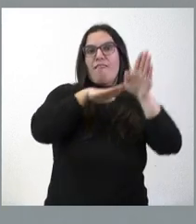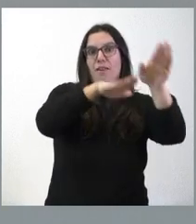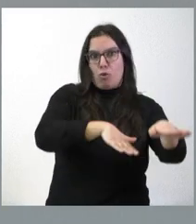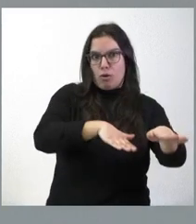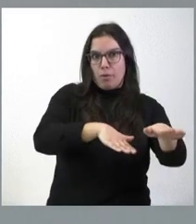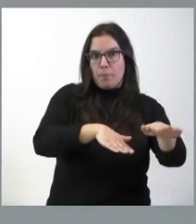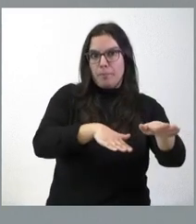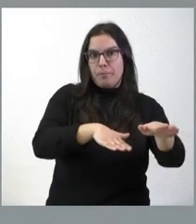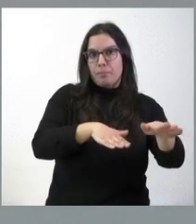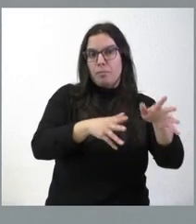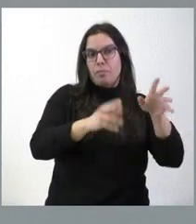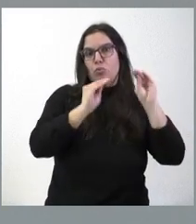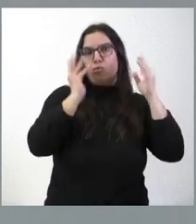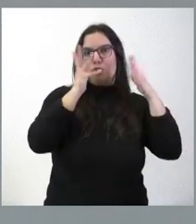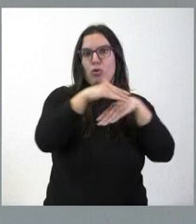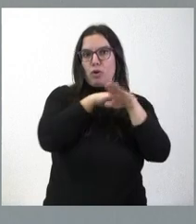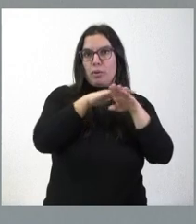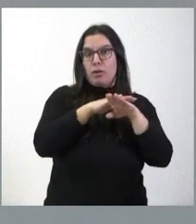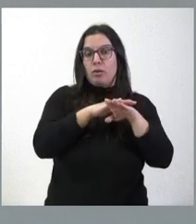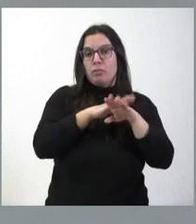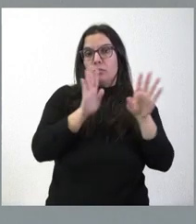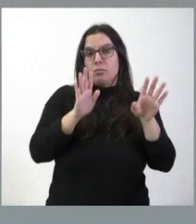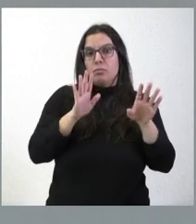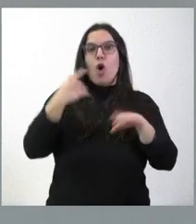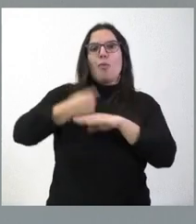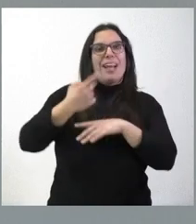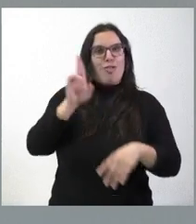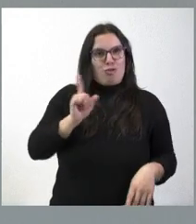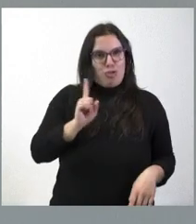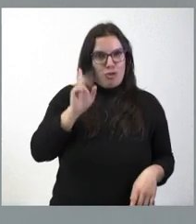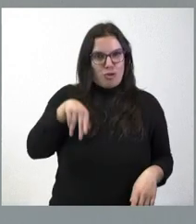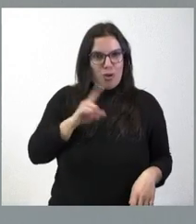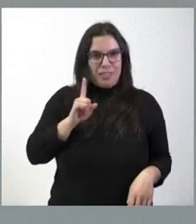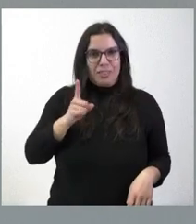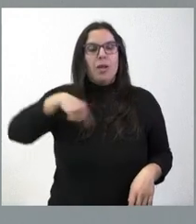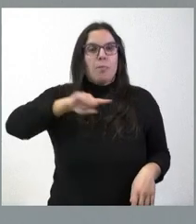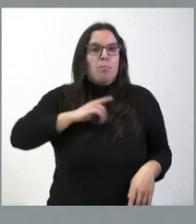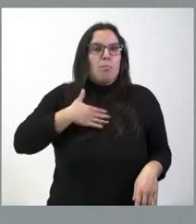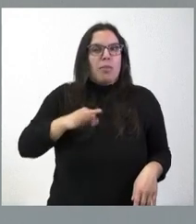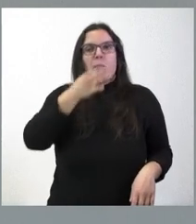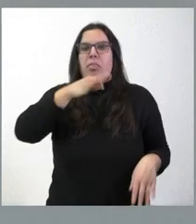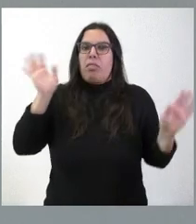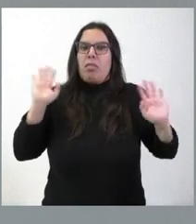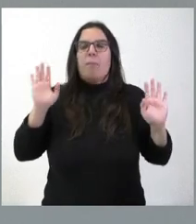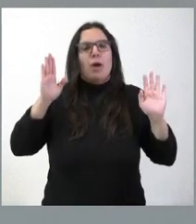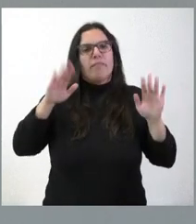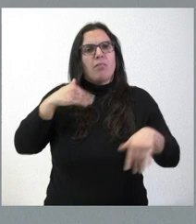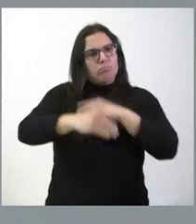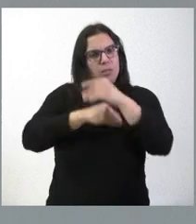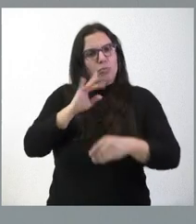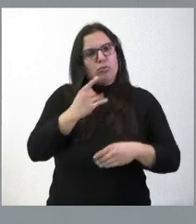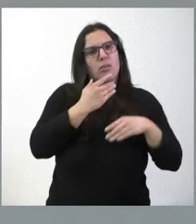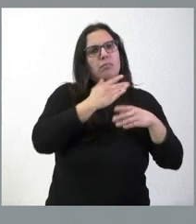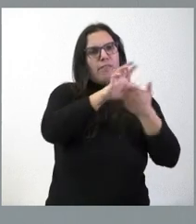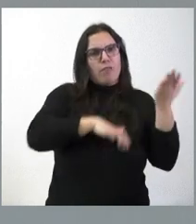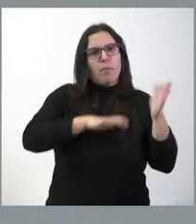parte de su Consejo de Gobierno. Podríamos no haber presentado estos informes de la comunidad autónoma por parte del Consejo de Gobierno, y lo hemos hecho. Y este informe ha